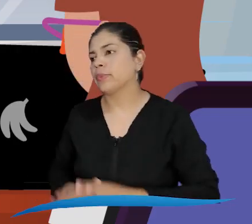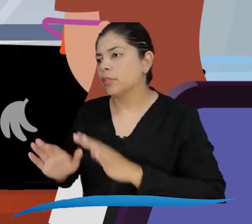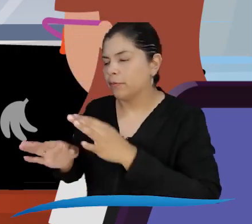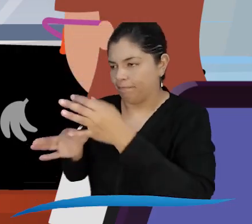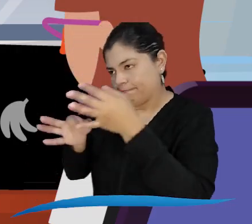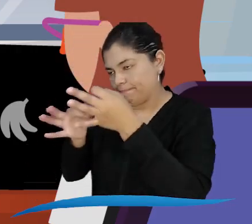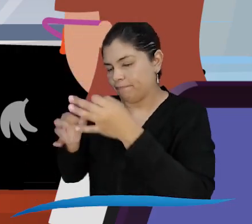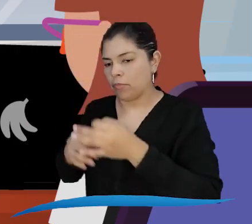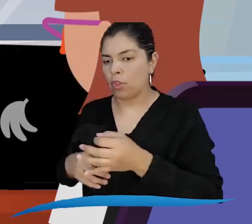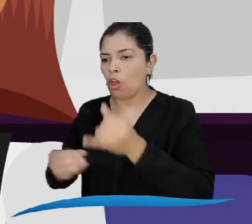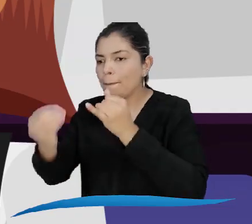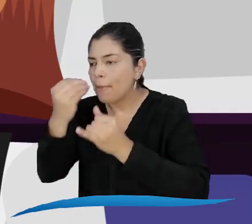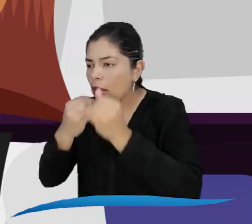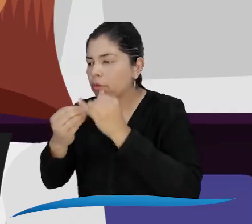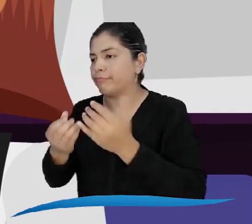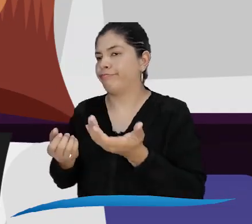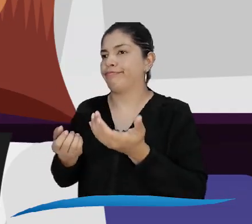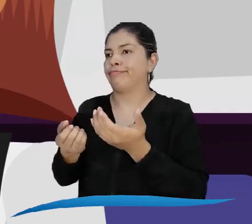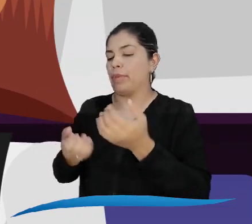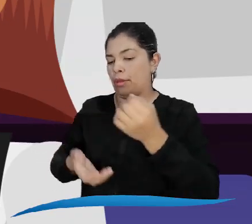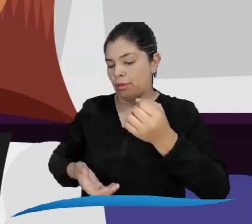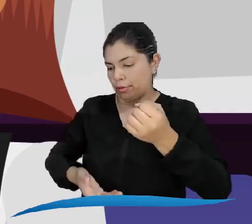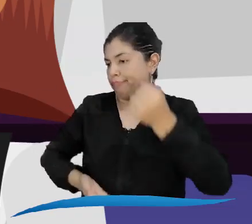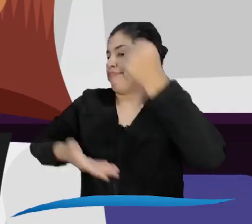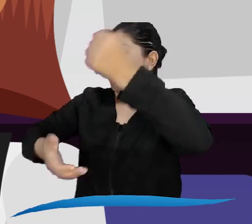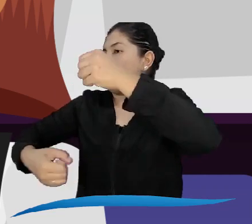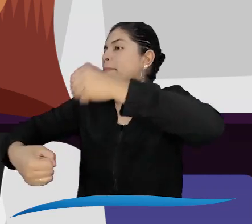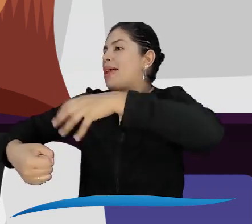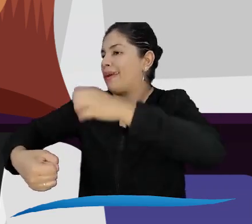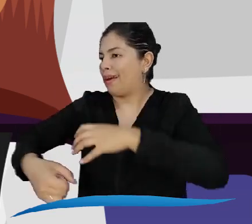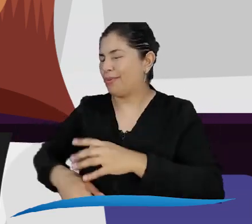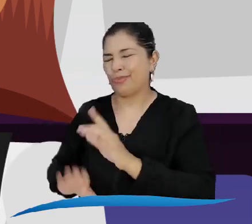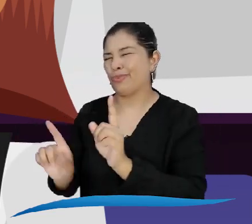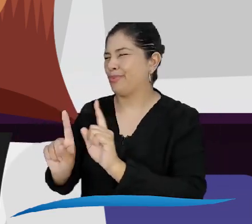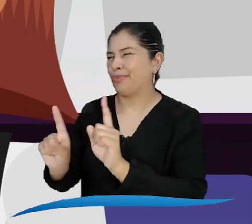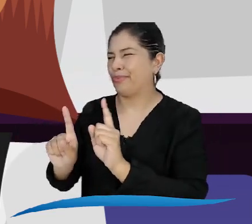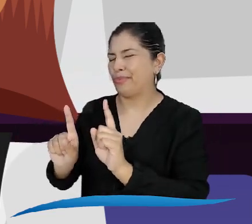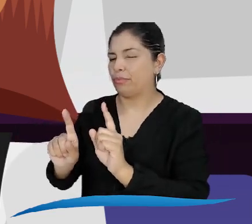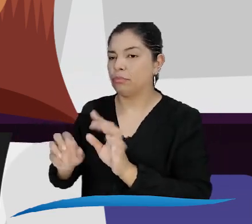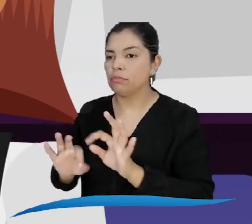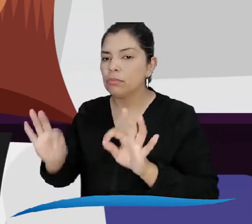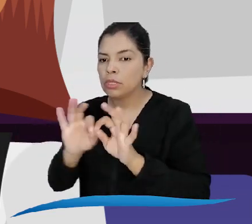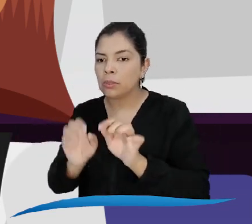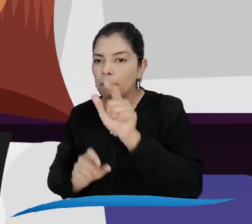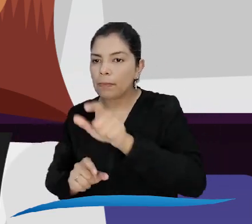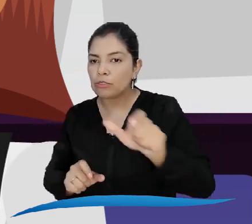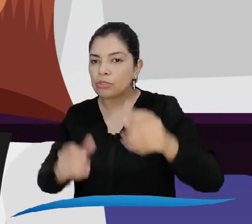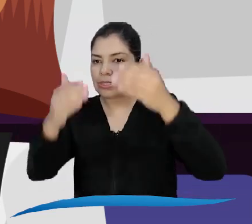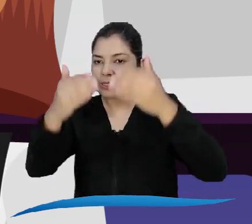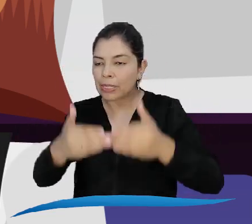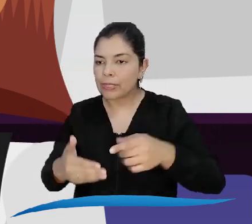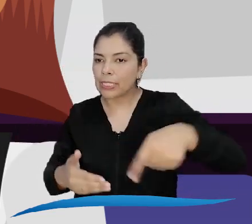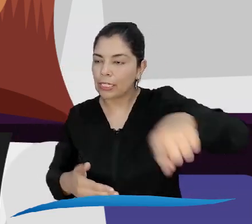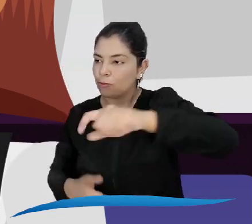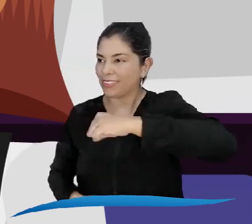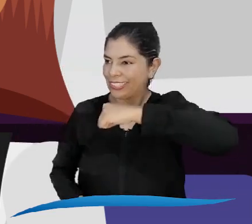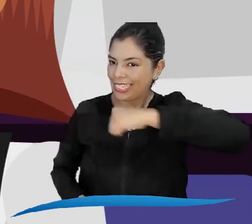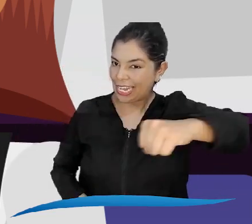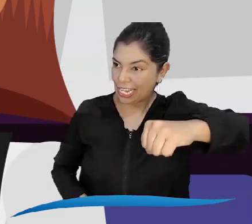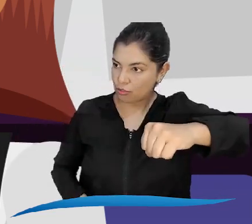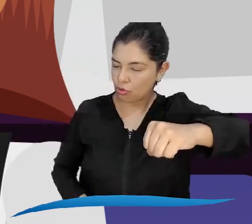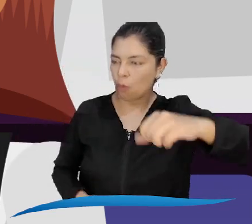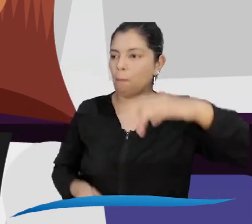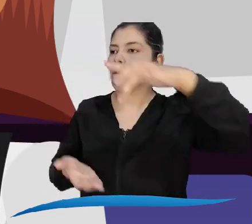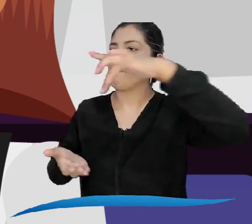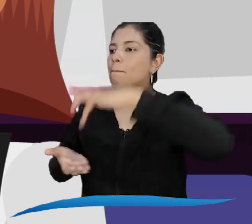¿Y entonces? El asunto no es si se dan onces o mercados. Lo importante es que se garantice el